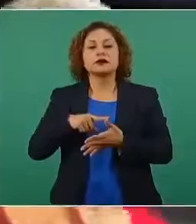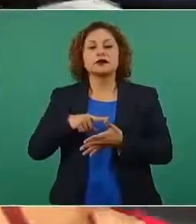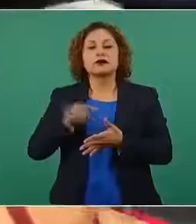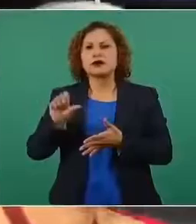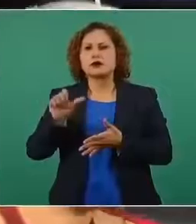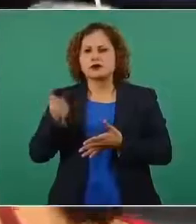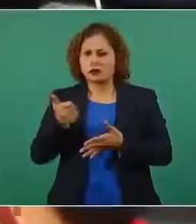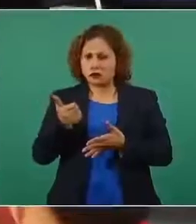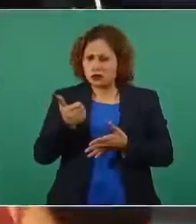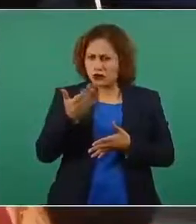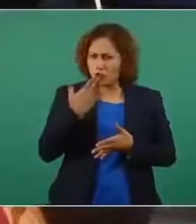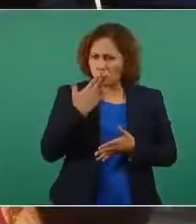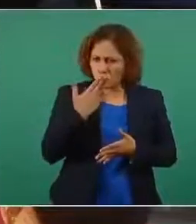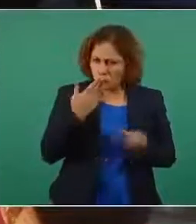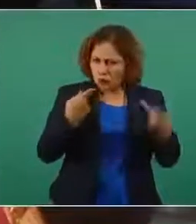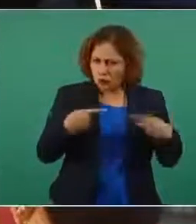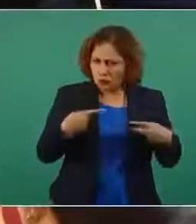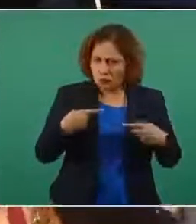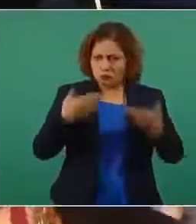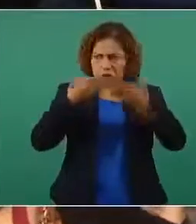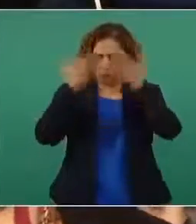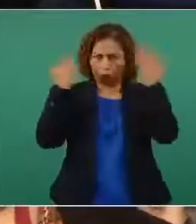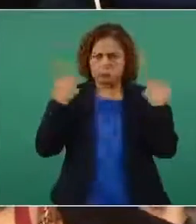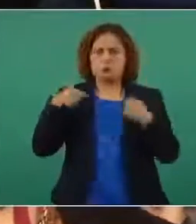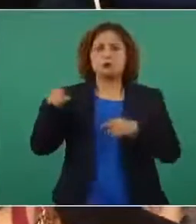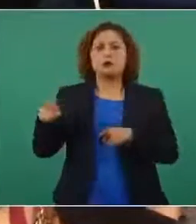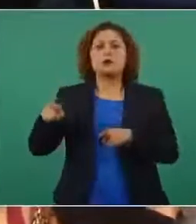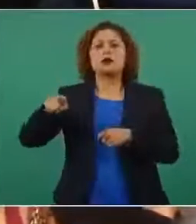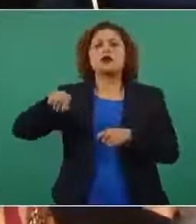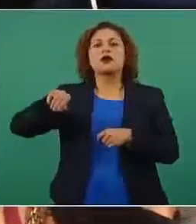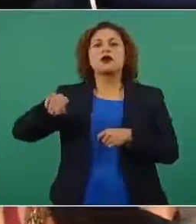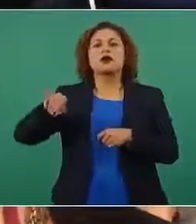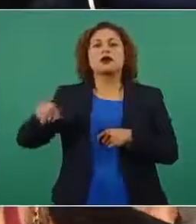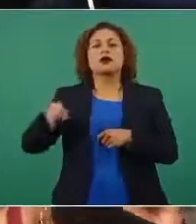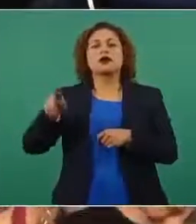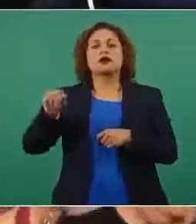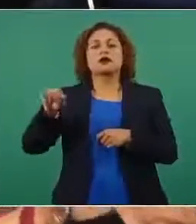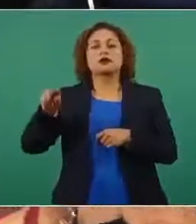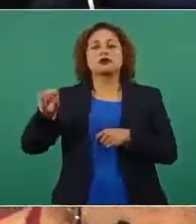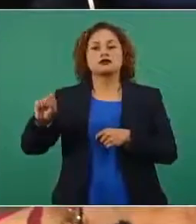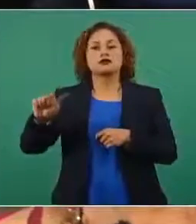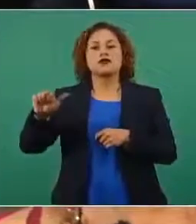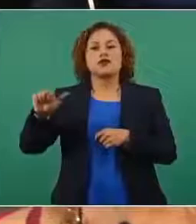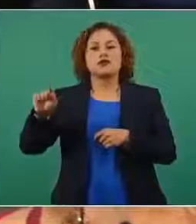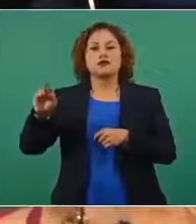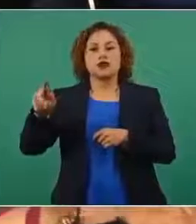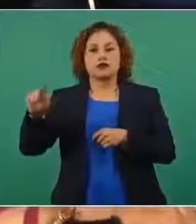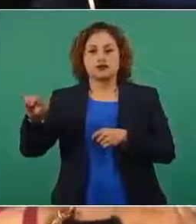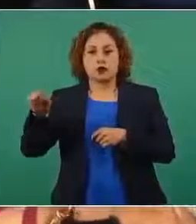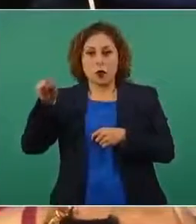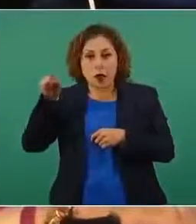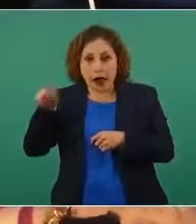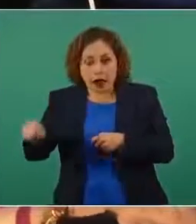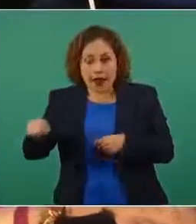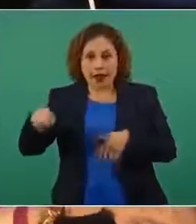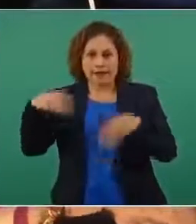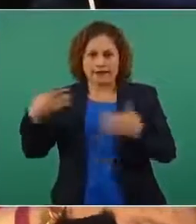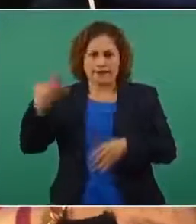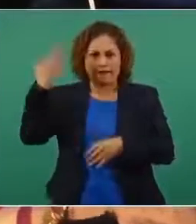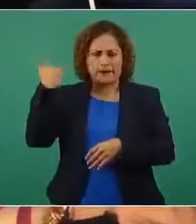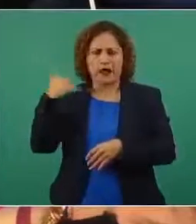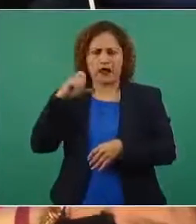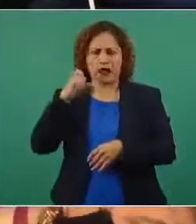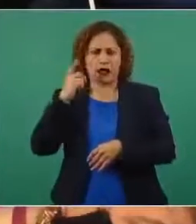sonorense que no sé qué anda haciendo por allá Jesús Alberto Canoveles un político sonorense que también anda en este ellos